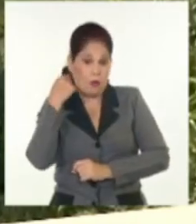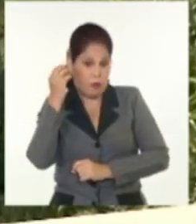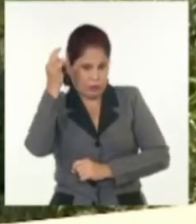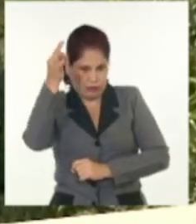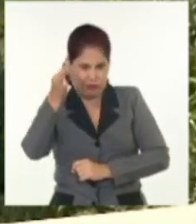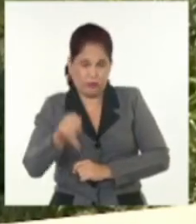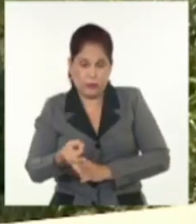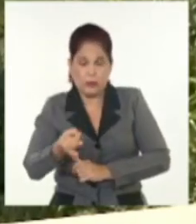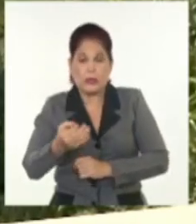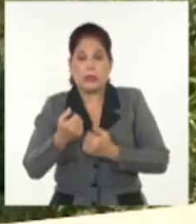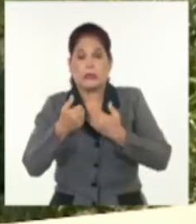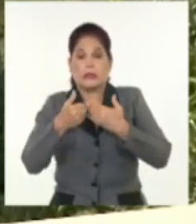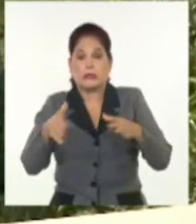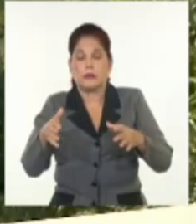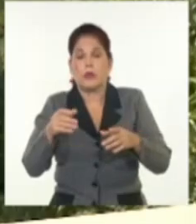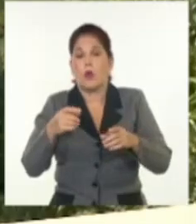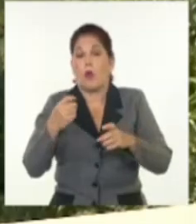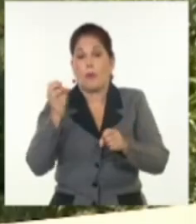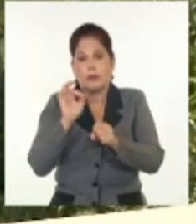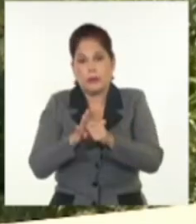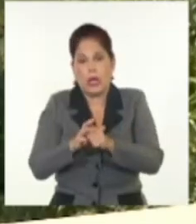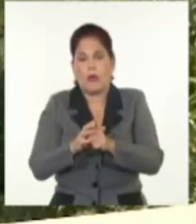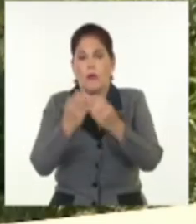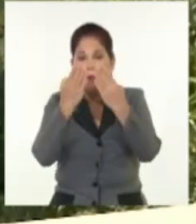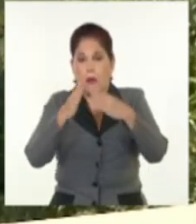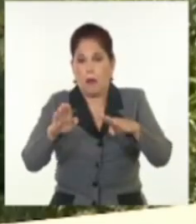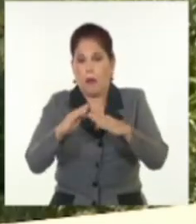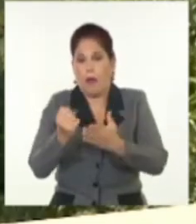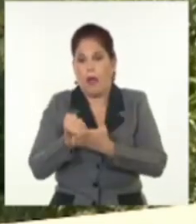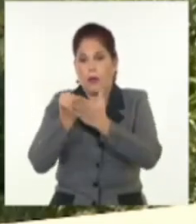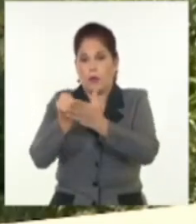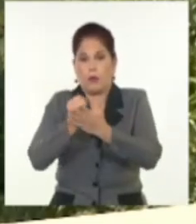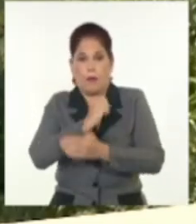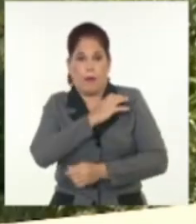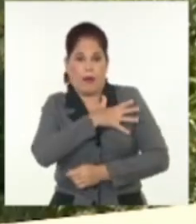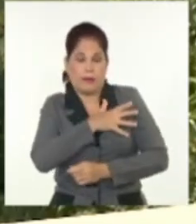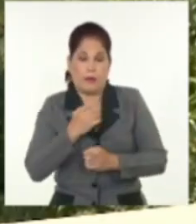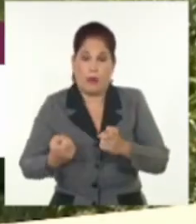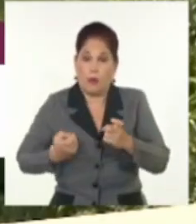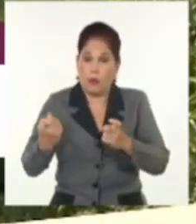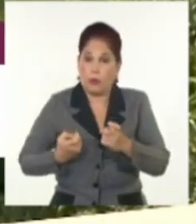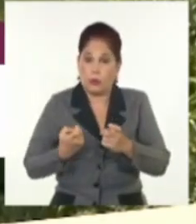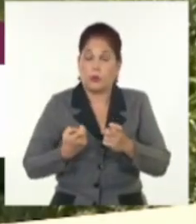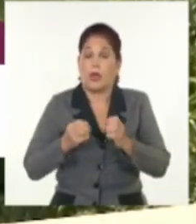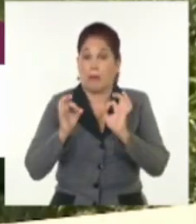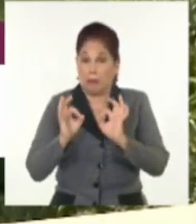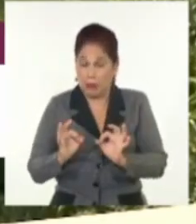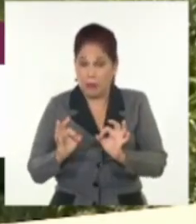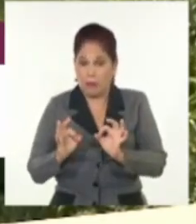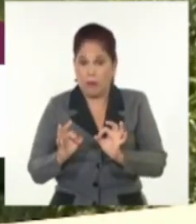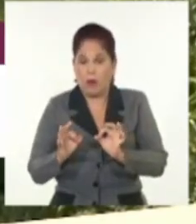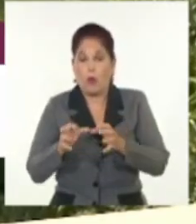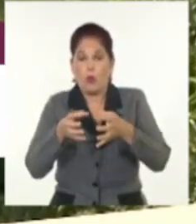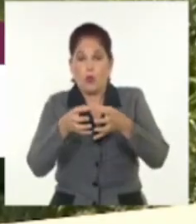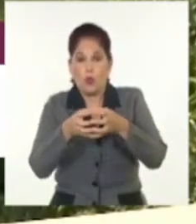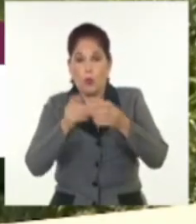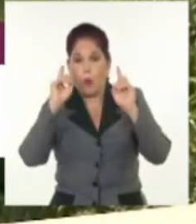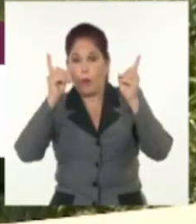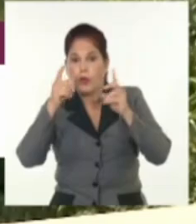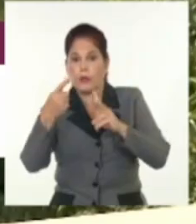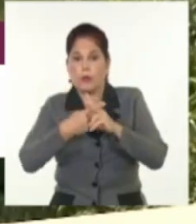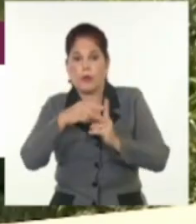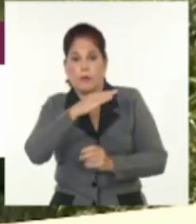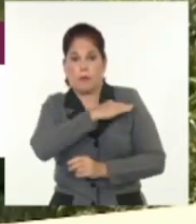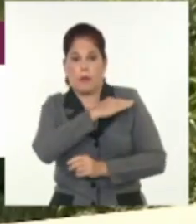la apertura del Frente Sur Libanés de apoyo a Gaza y a la resistencia palestina, el movimiento político y militar